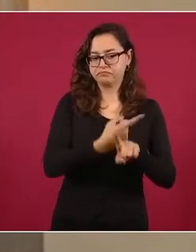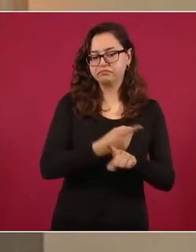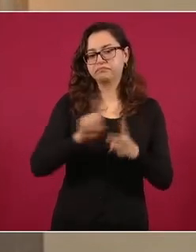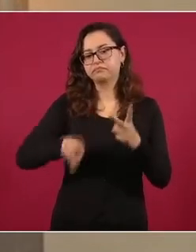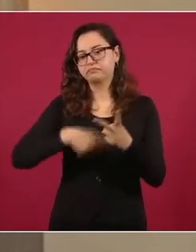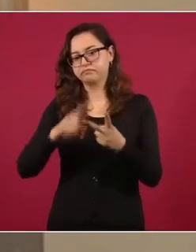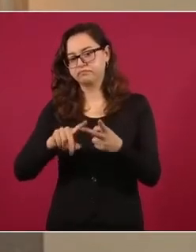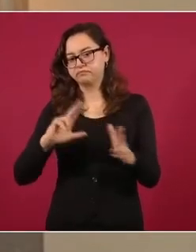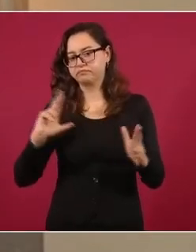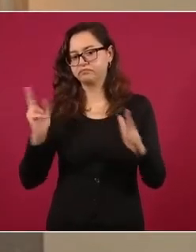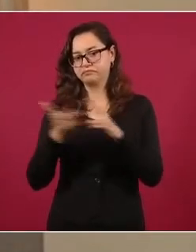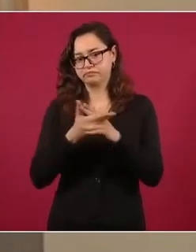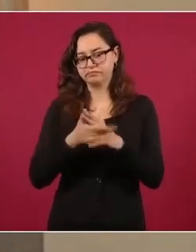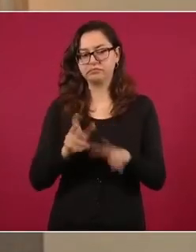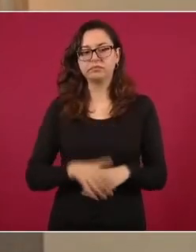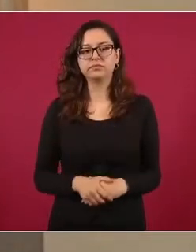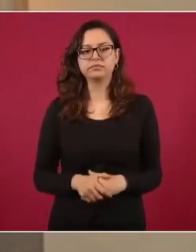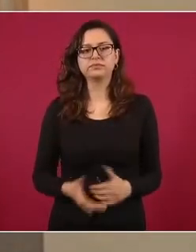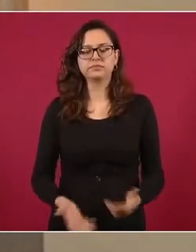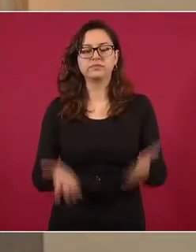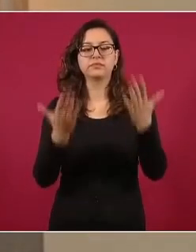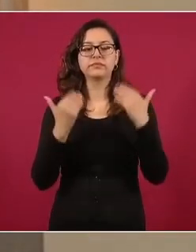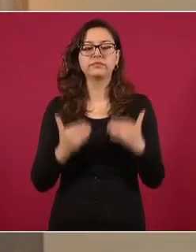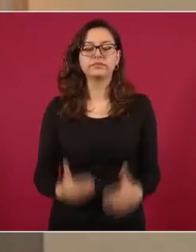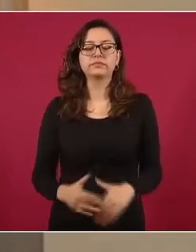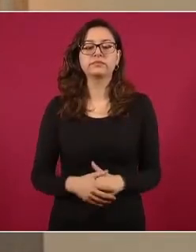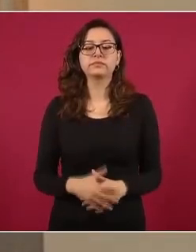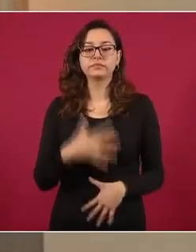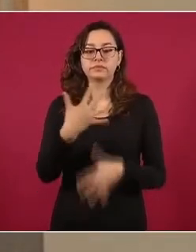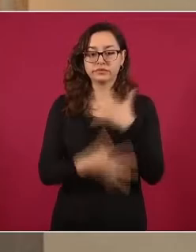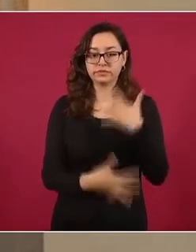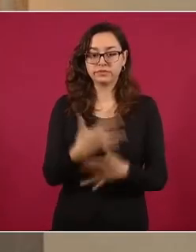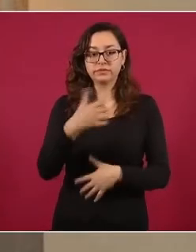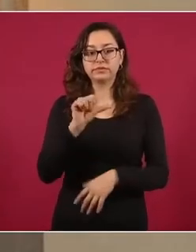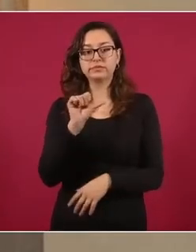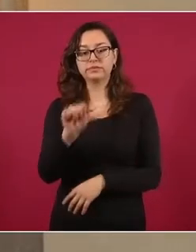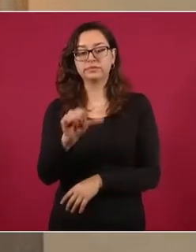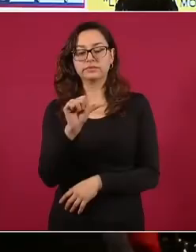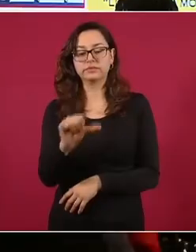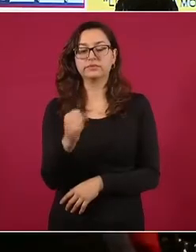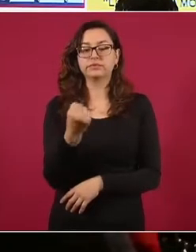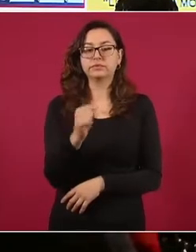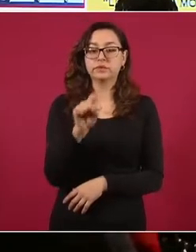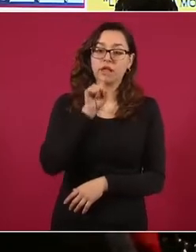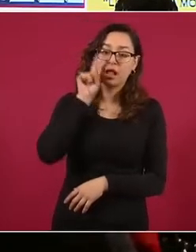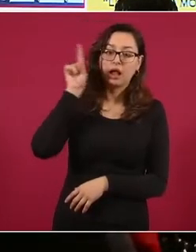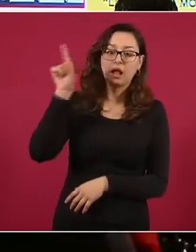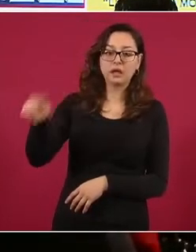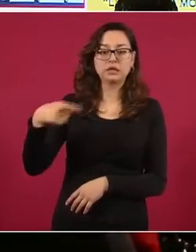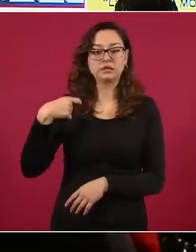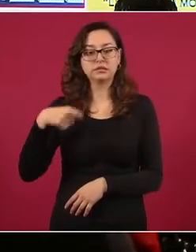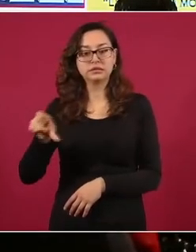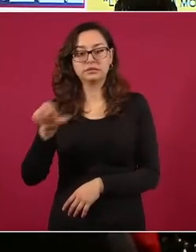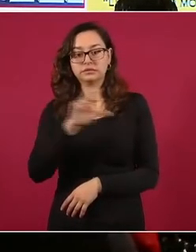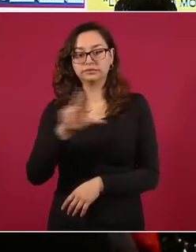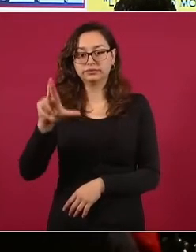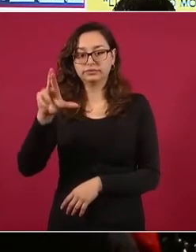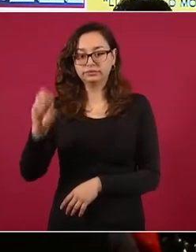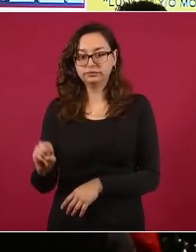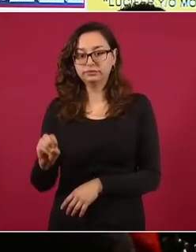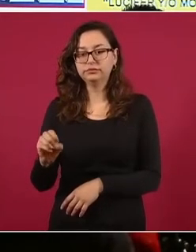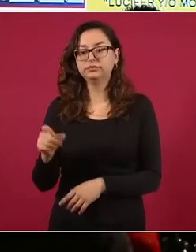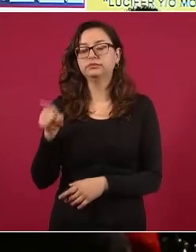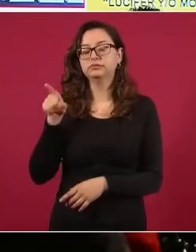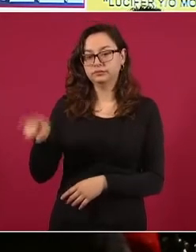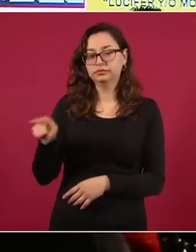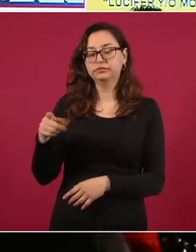informar que durante los días 15 y 16 de septiembre en Quintana Roo, en una operación coordinada por la Fiscalía Local,